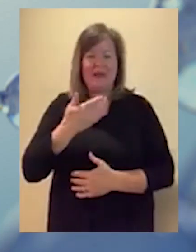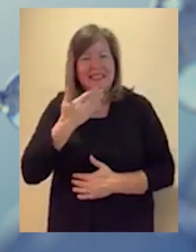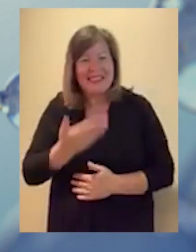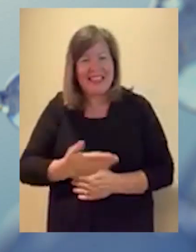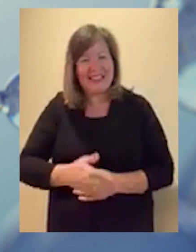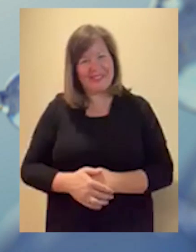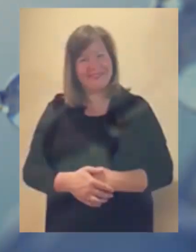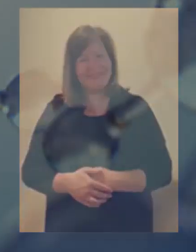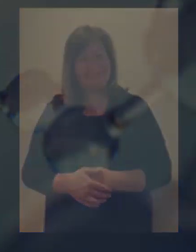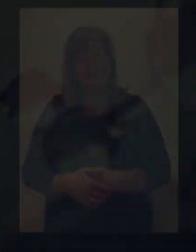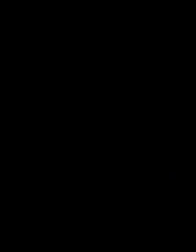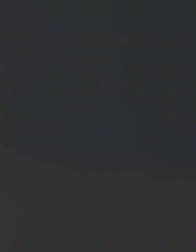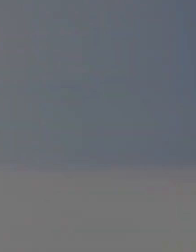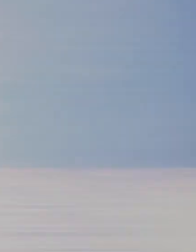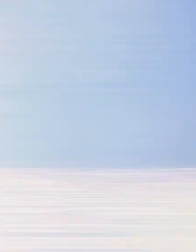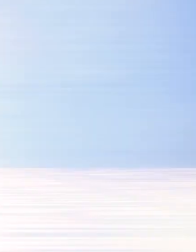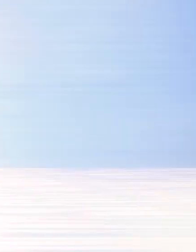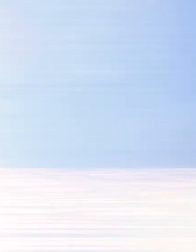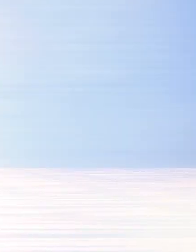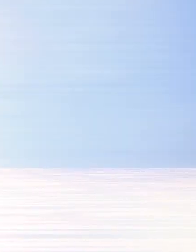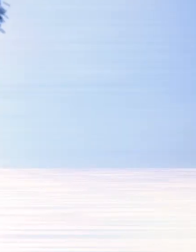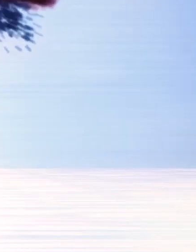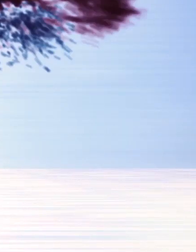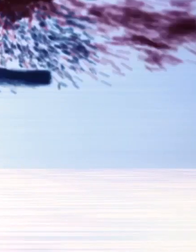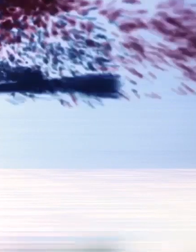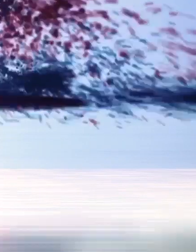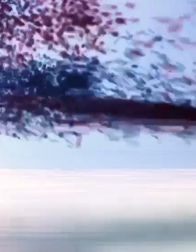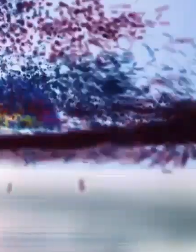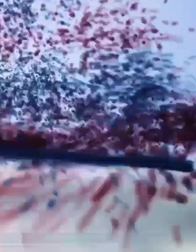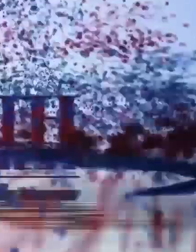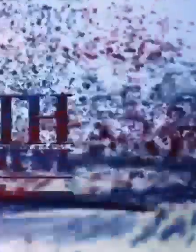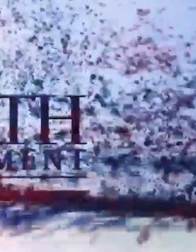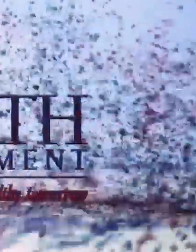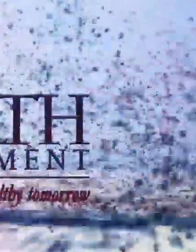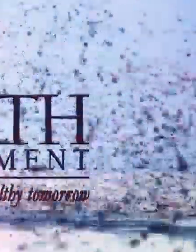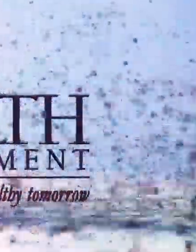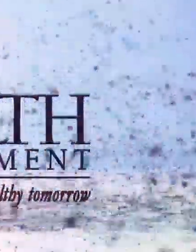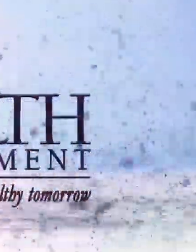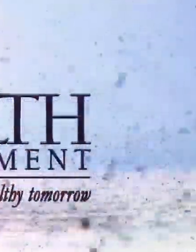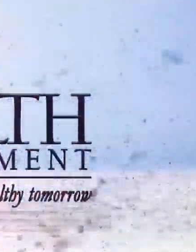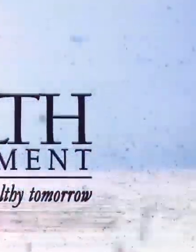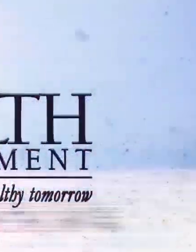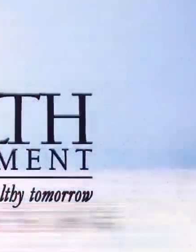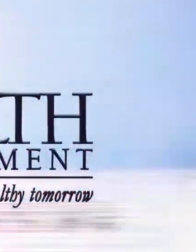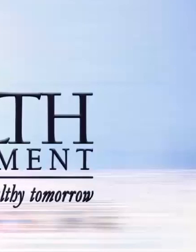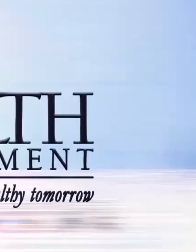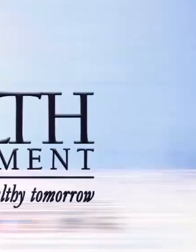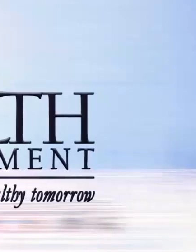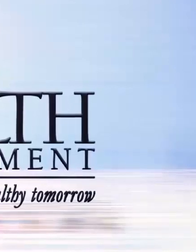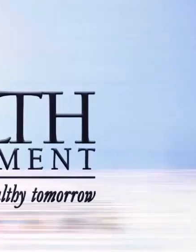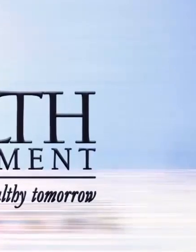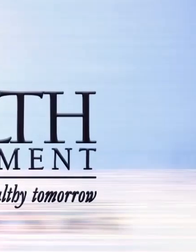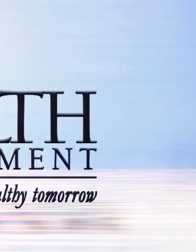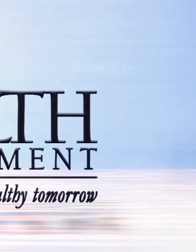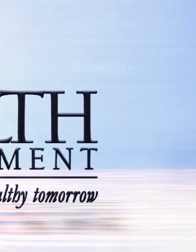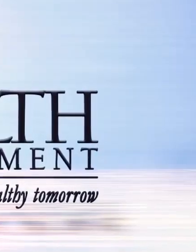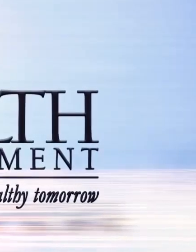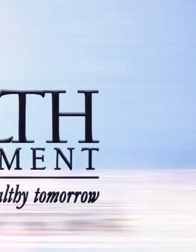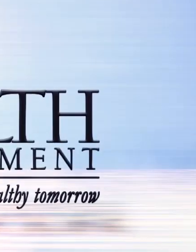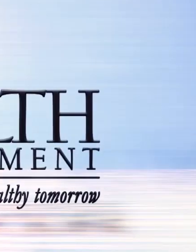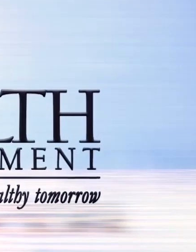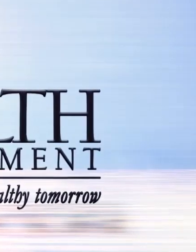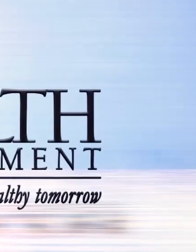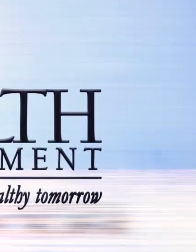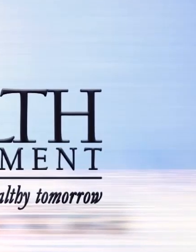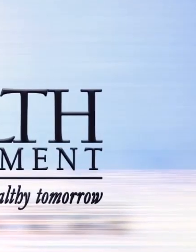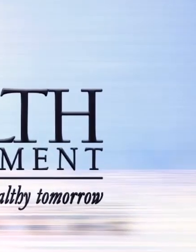desentente. Así que manténse positivos, manténse heroicos, manténse saludables. Soy el Dr. Adam London